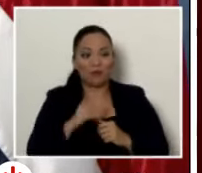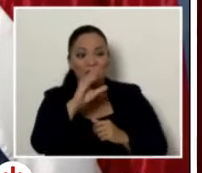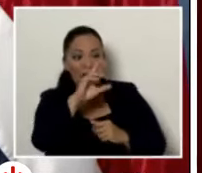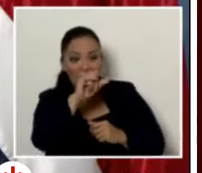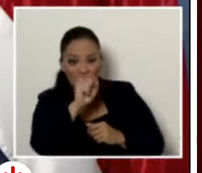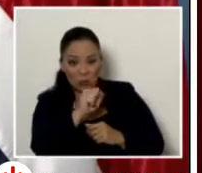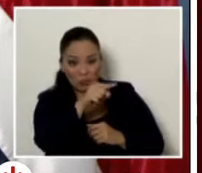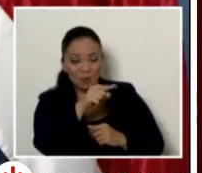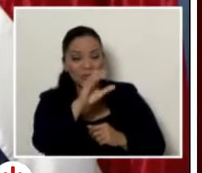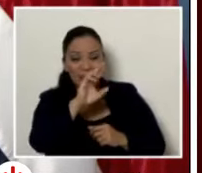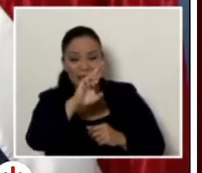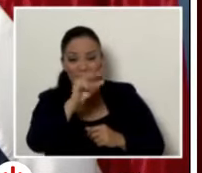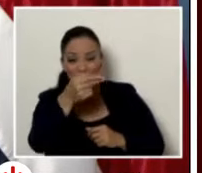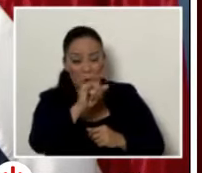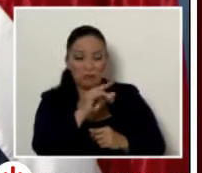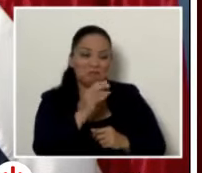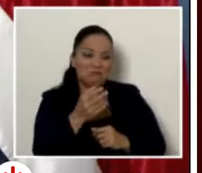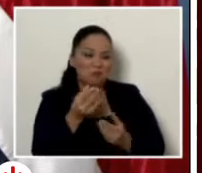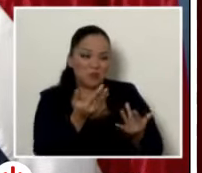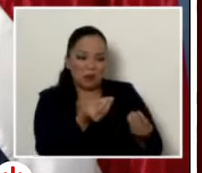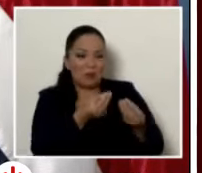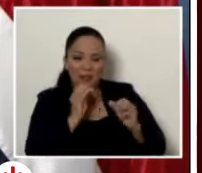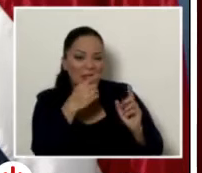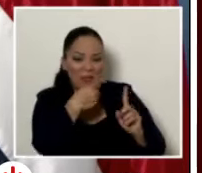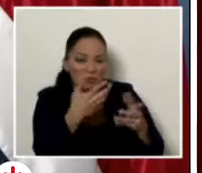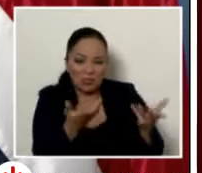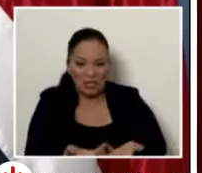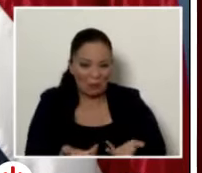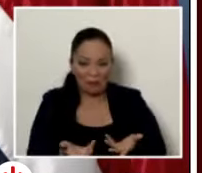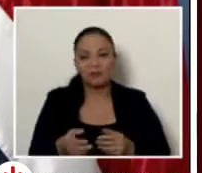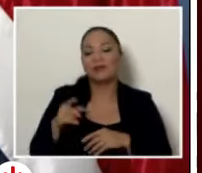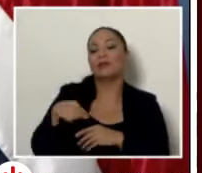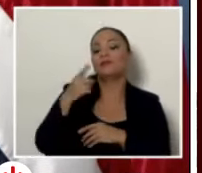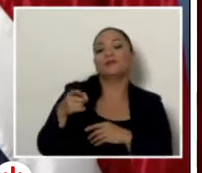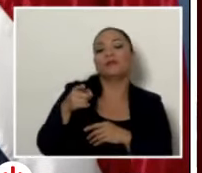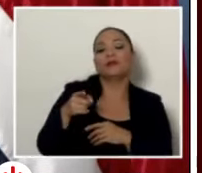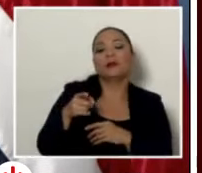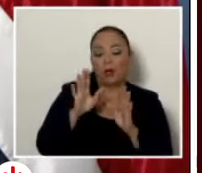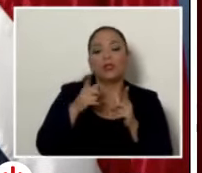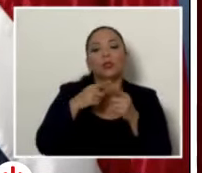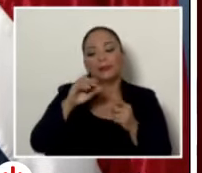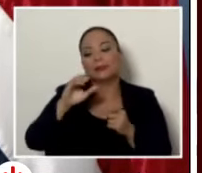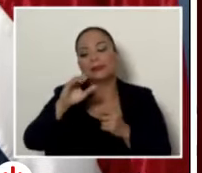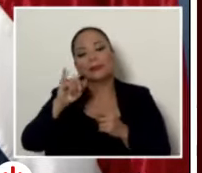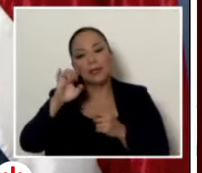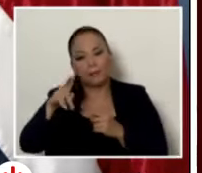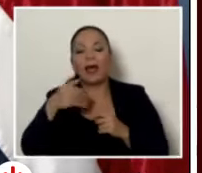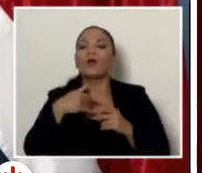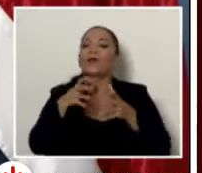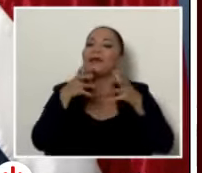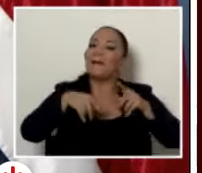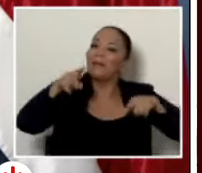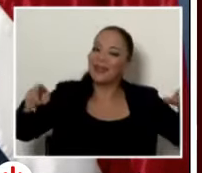sobre la encuesta del CIEP tengo que decir que hay una gran variancia porque don